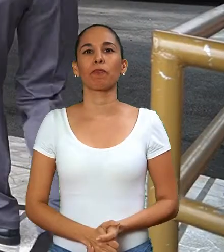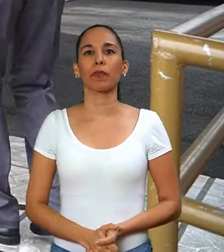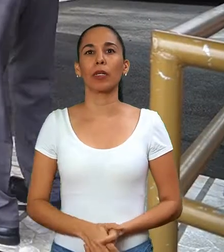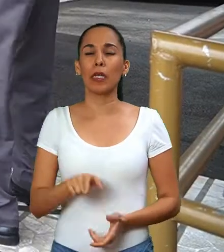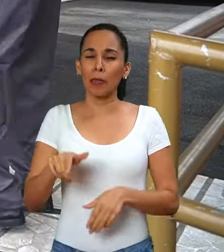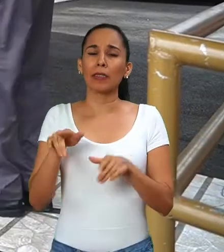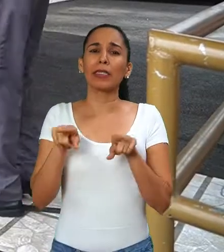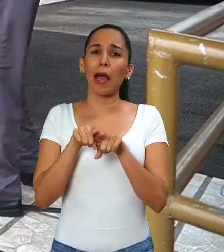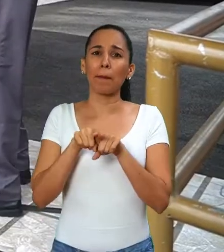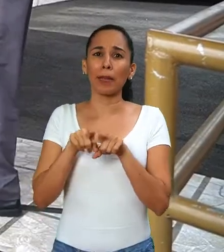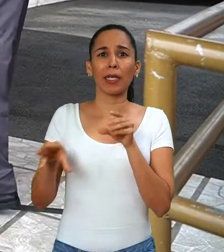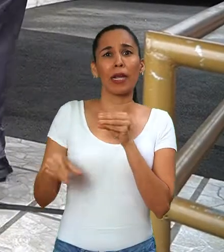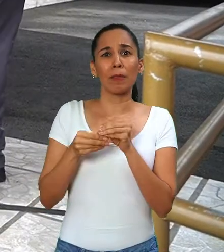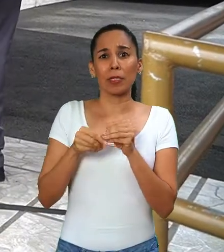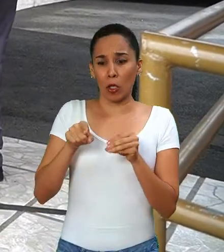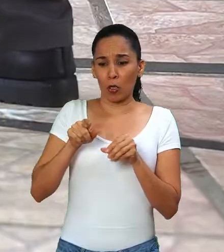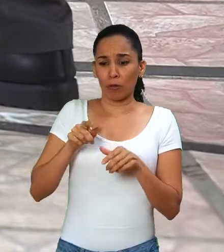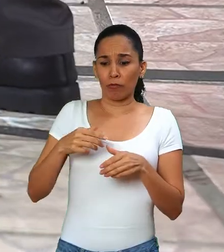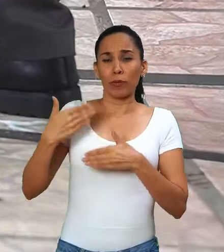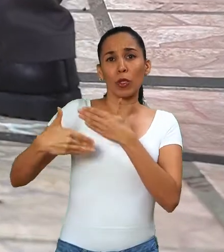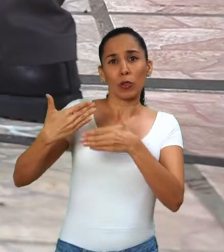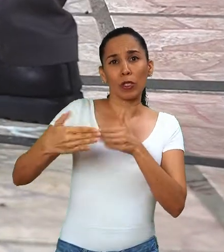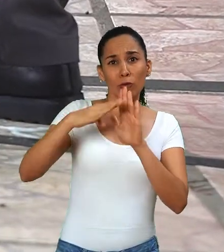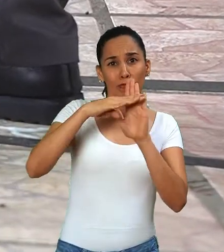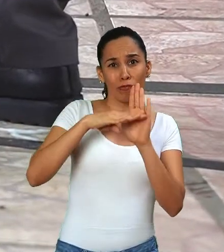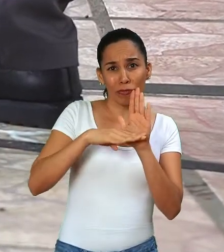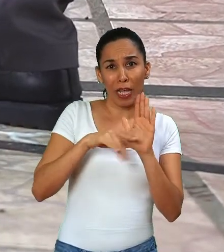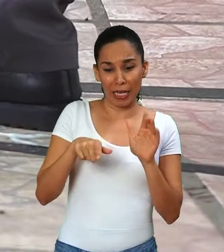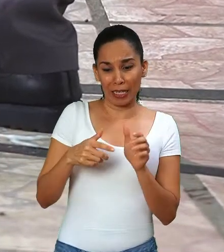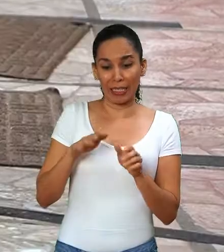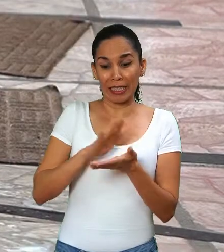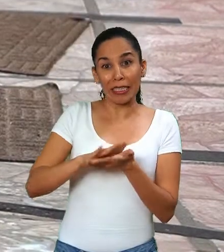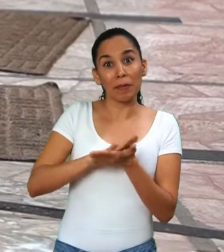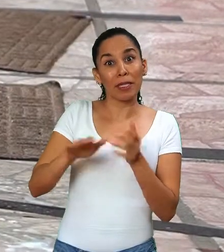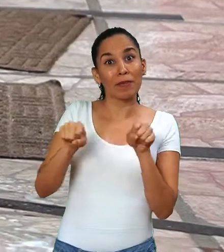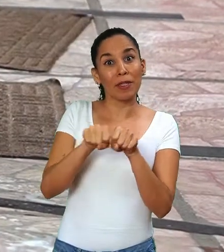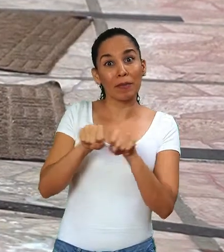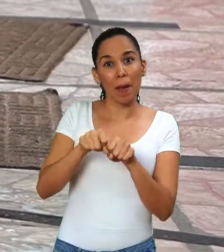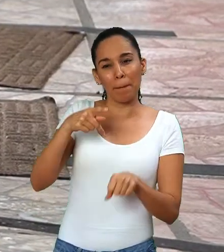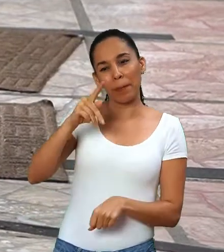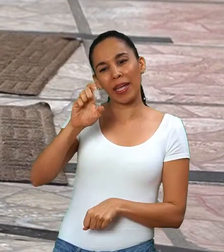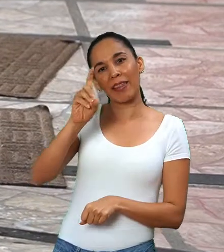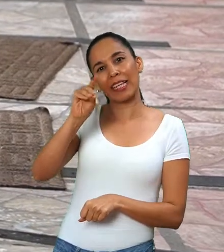el proceso de limpieza de su calzado, utilizando el pediluvio con solución desinfectante.